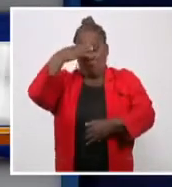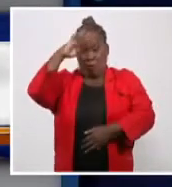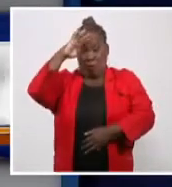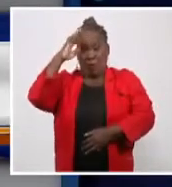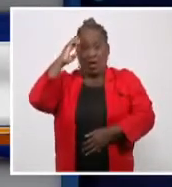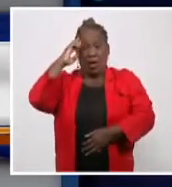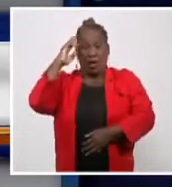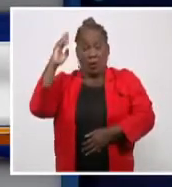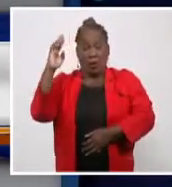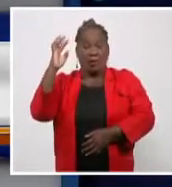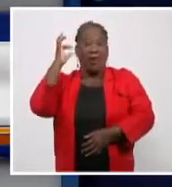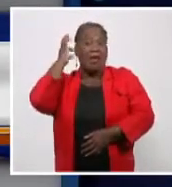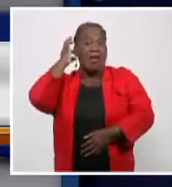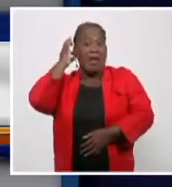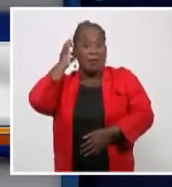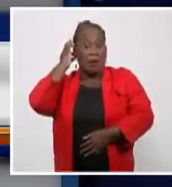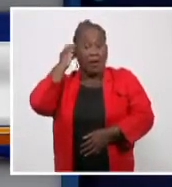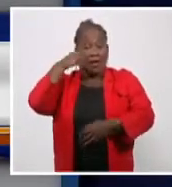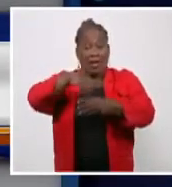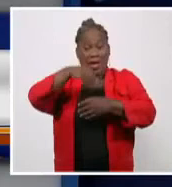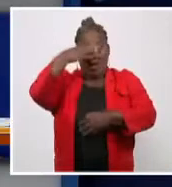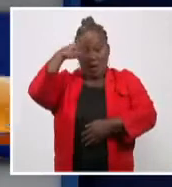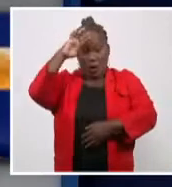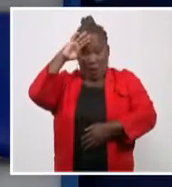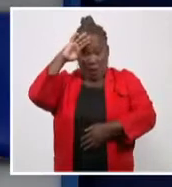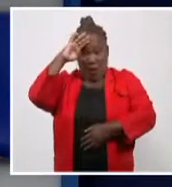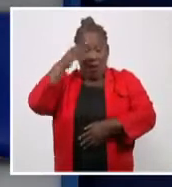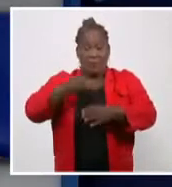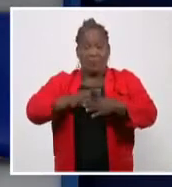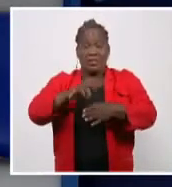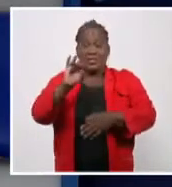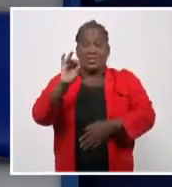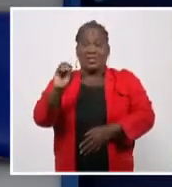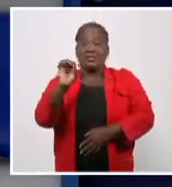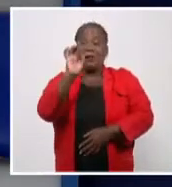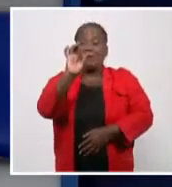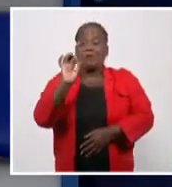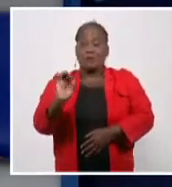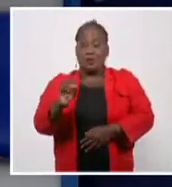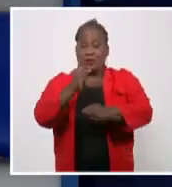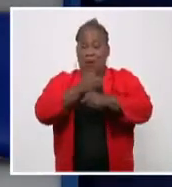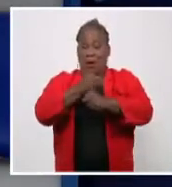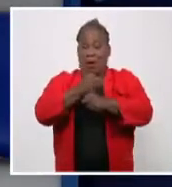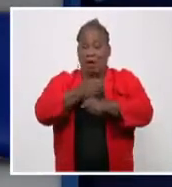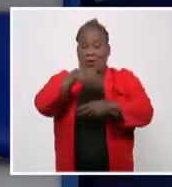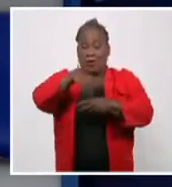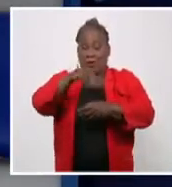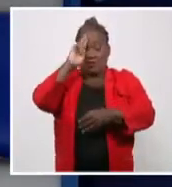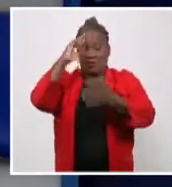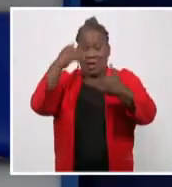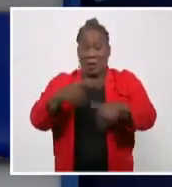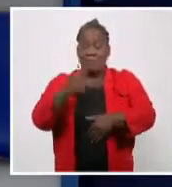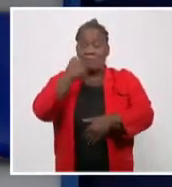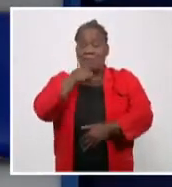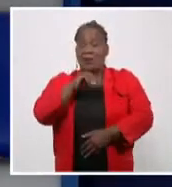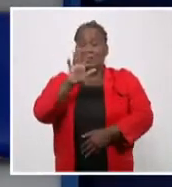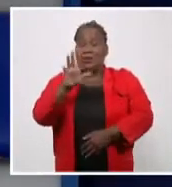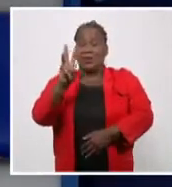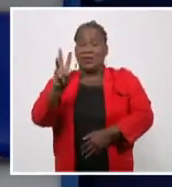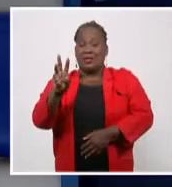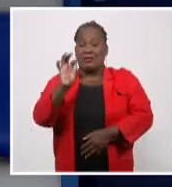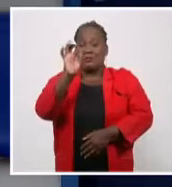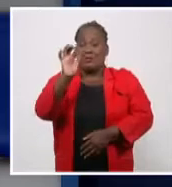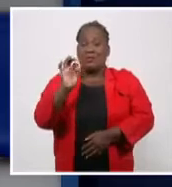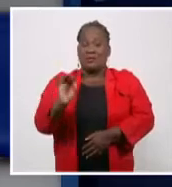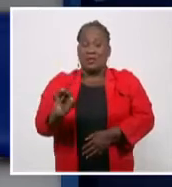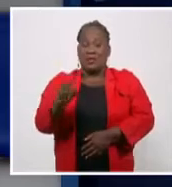Antillas, las mujeres representan casi el 70% del sector de la salud pública, más del 53% del personal del sistema